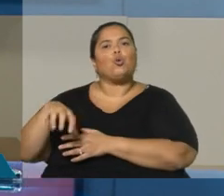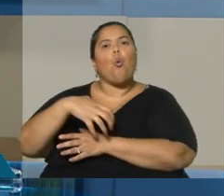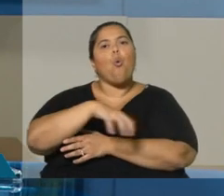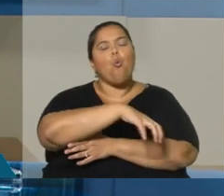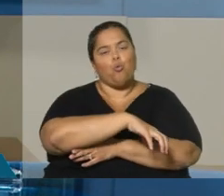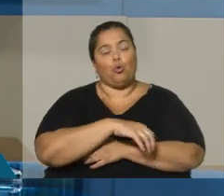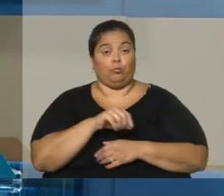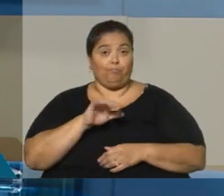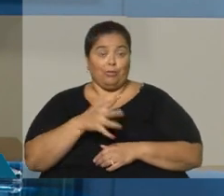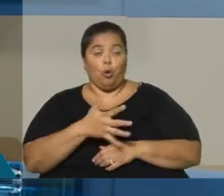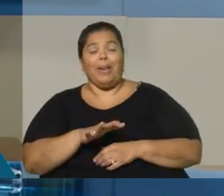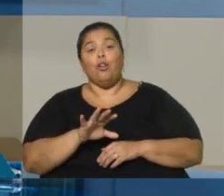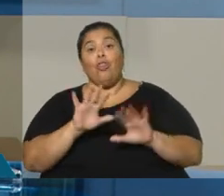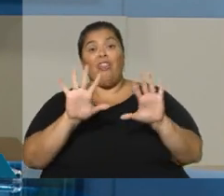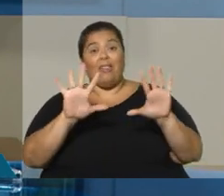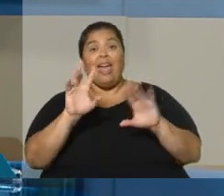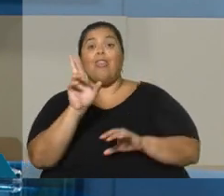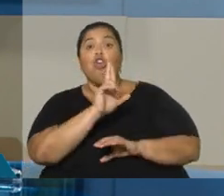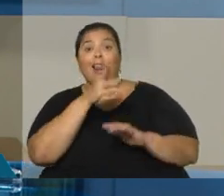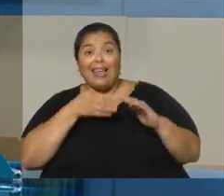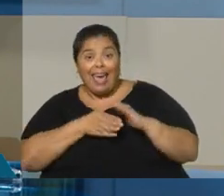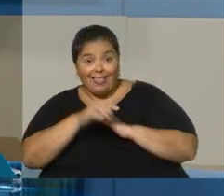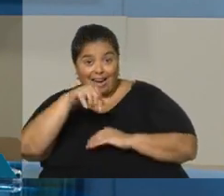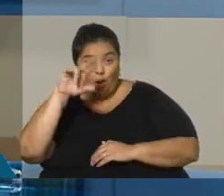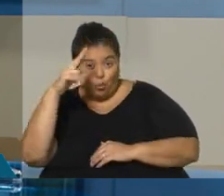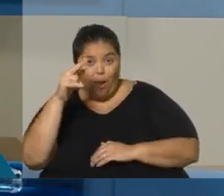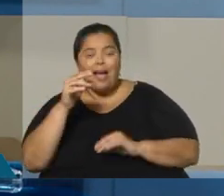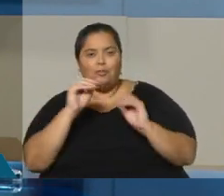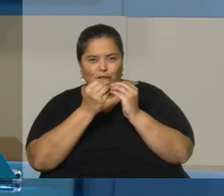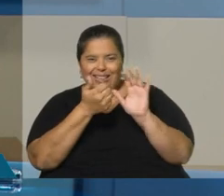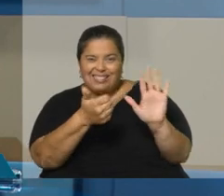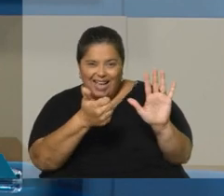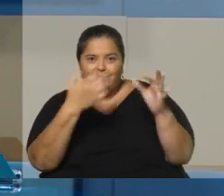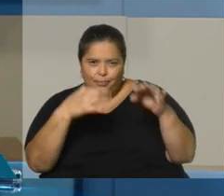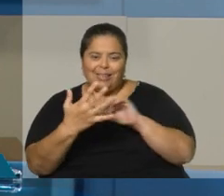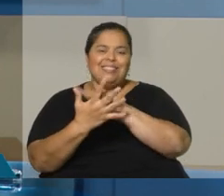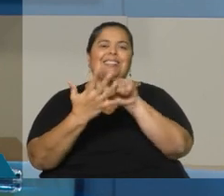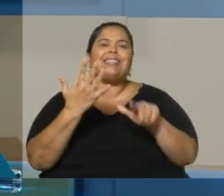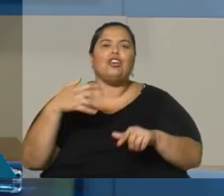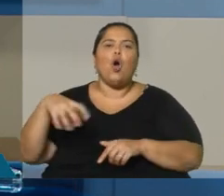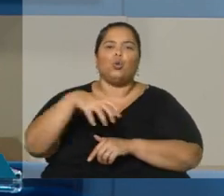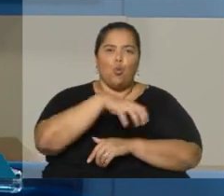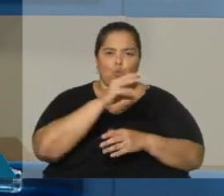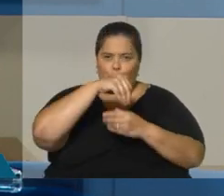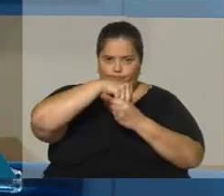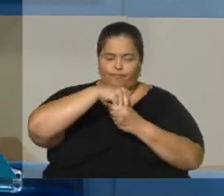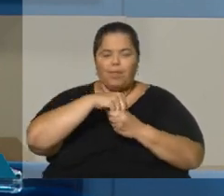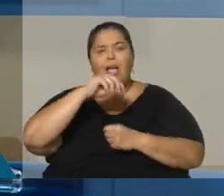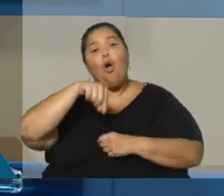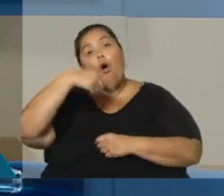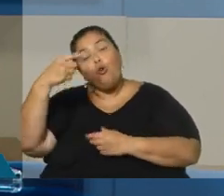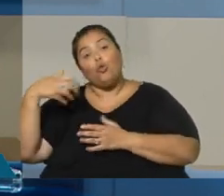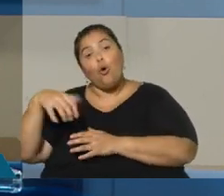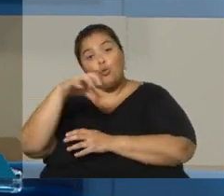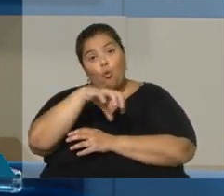cada diez dólares que ingresan a Uruguay a través de las exportaciones de bienes. Pero vale la pena destacar acá otros rubros, aquellos